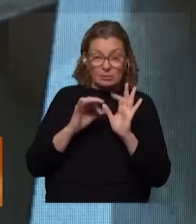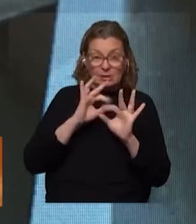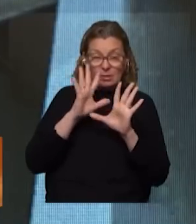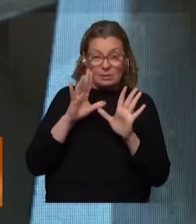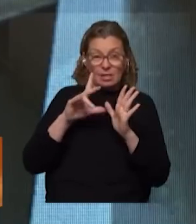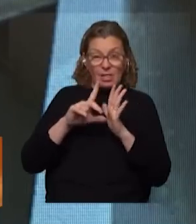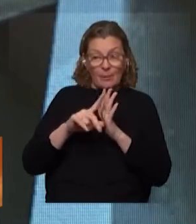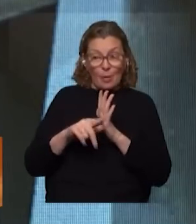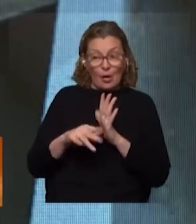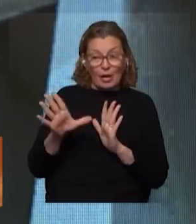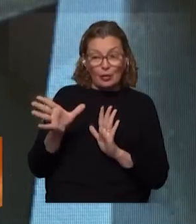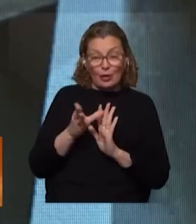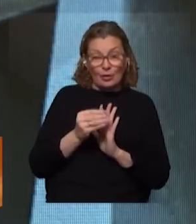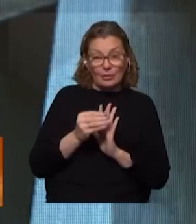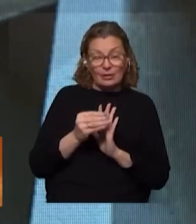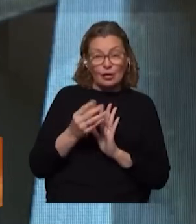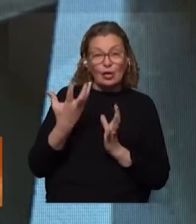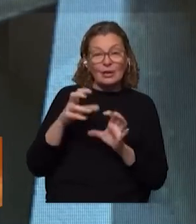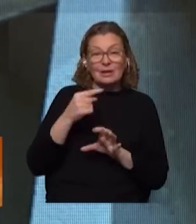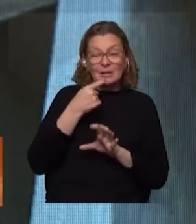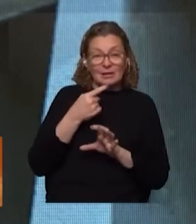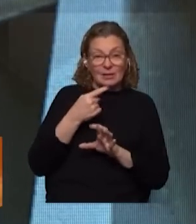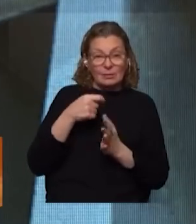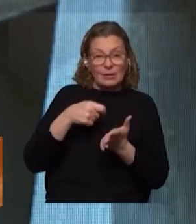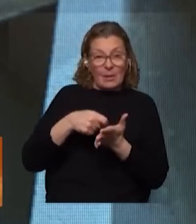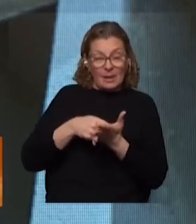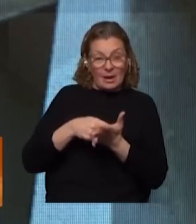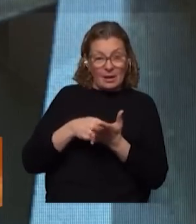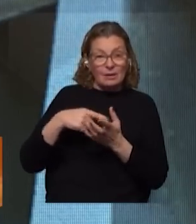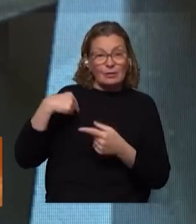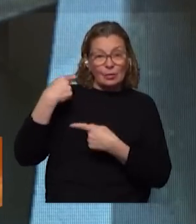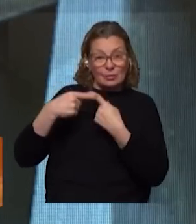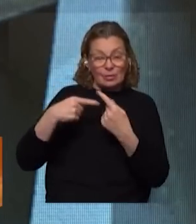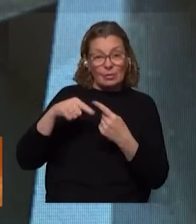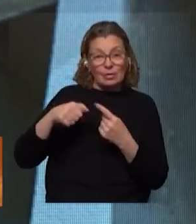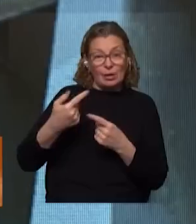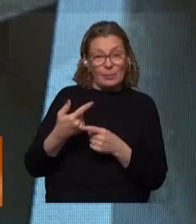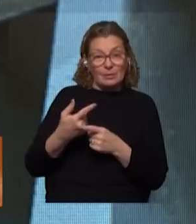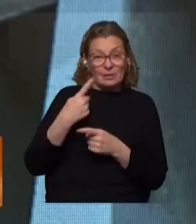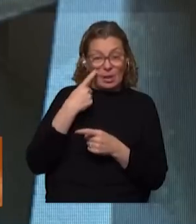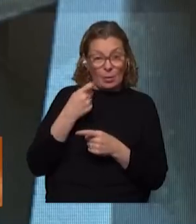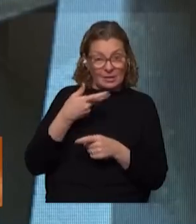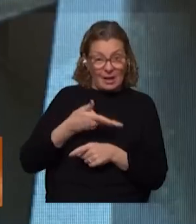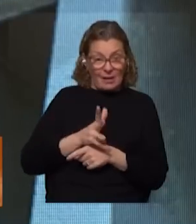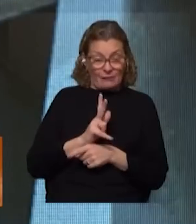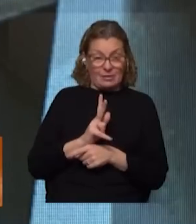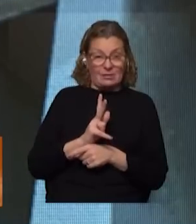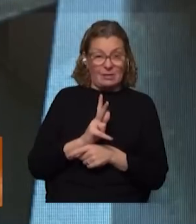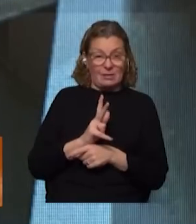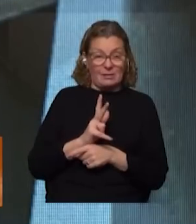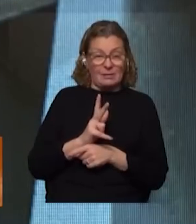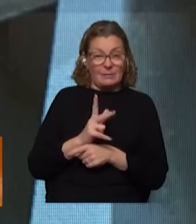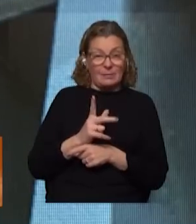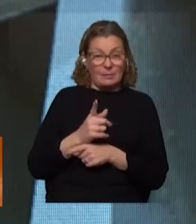demora todo después no quiere decir que no te vayan a pagar retroactivo porque se toma en cuenta la fecha pero